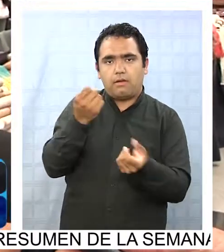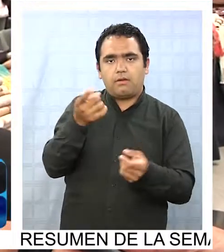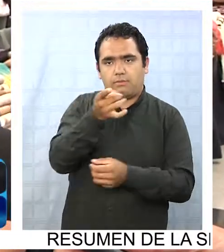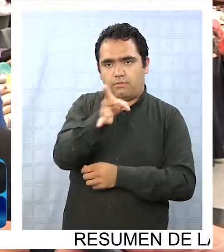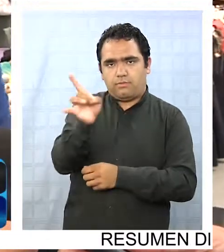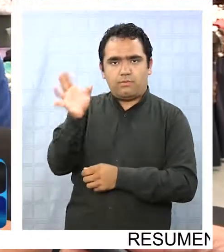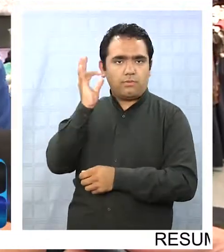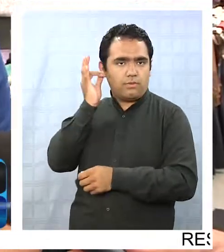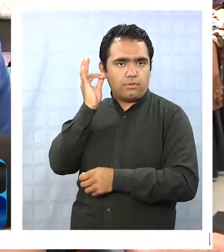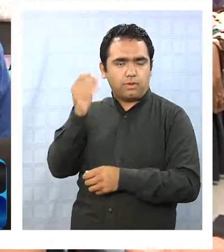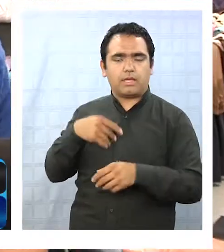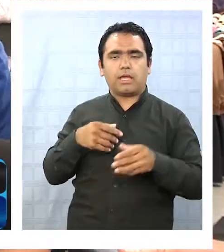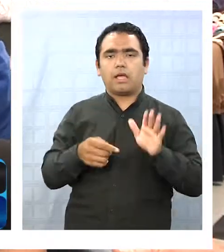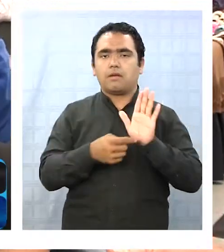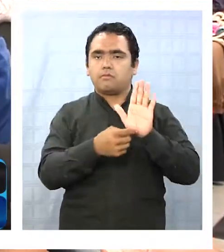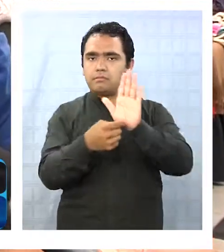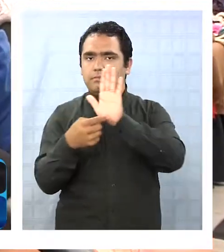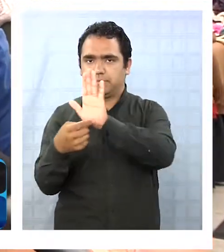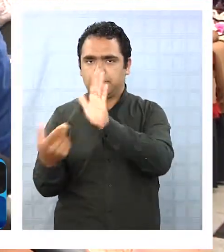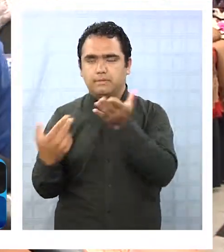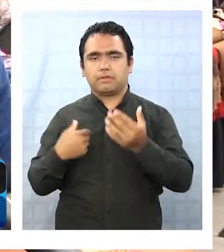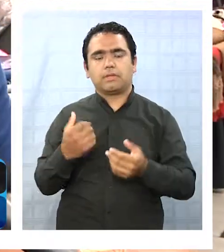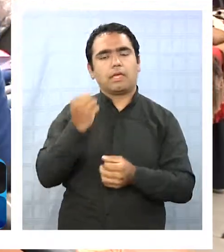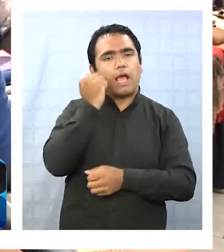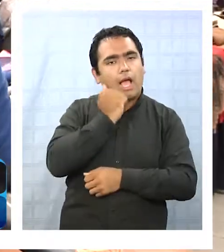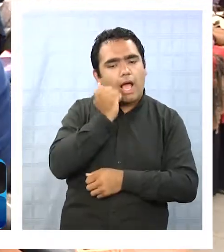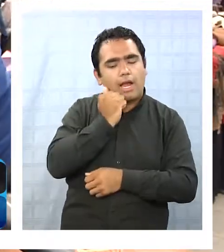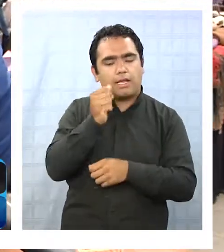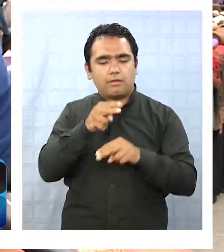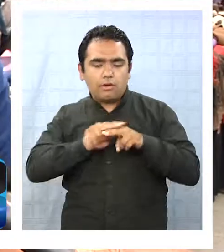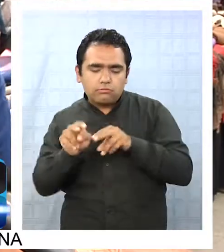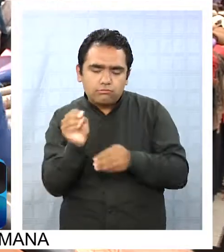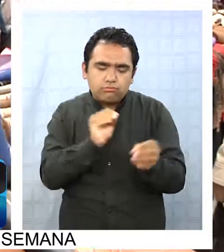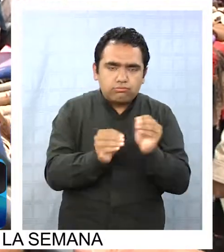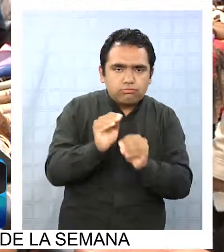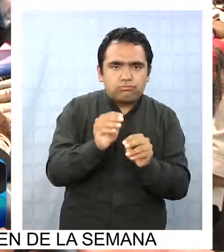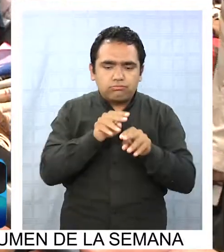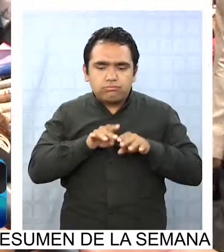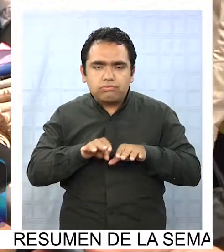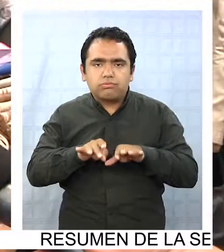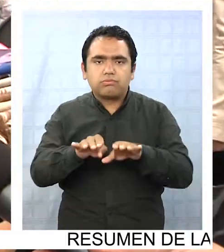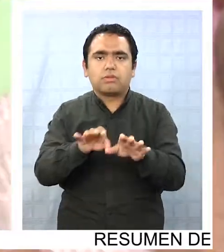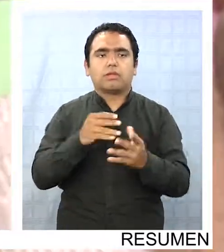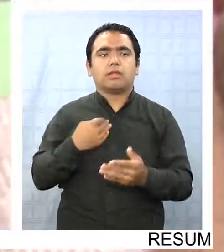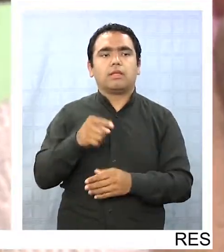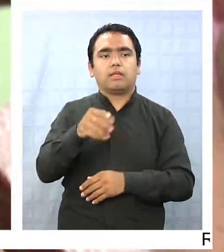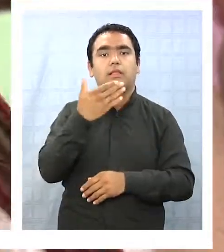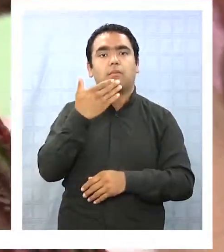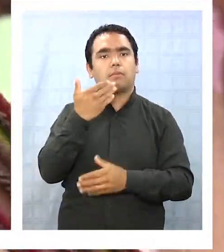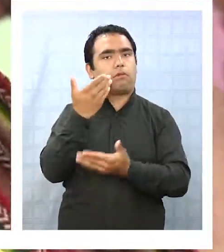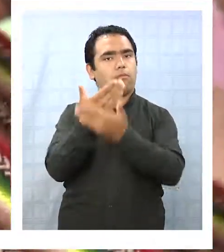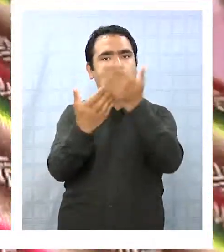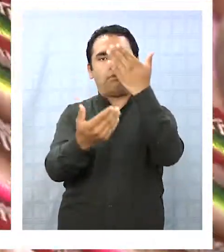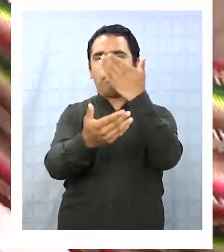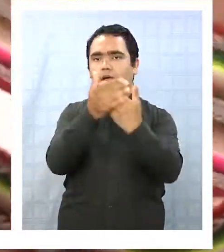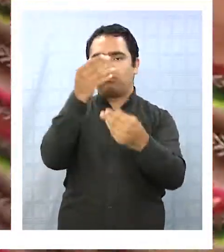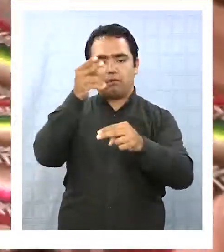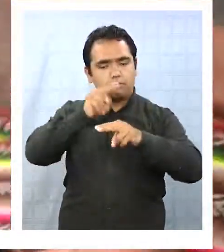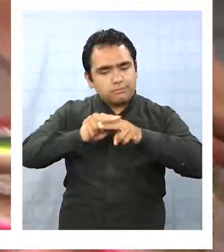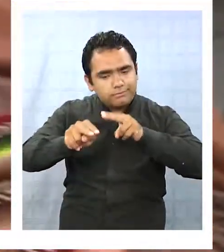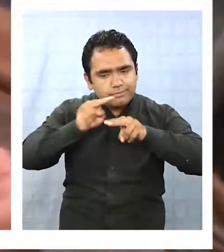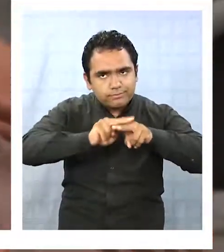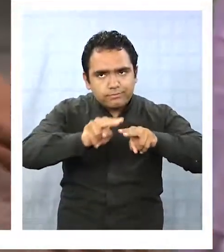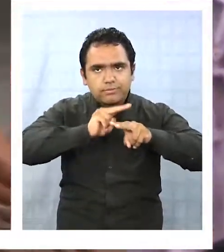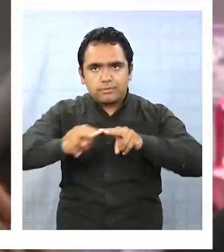lo hacen con mucha dedicación, mucho cariño y además es un trabajo totalmente artesanal, en donde ellas están constantemente